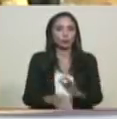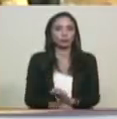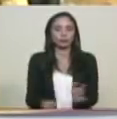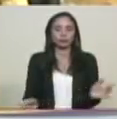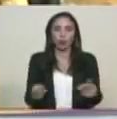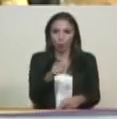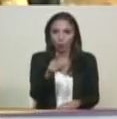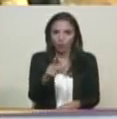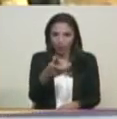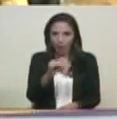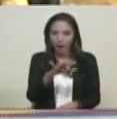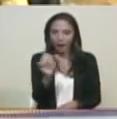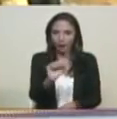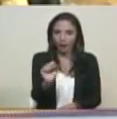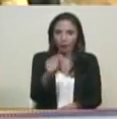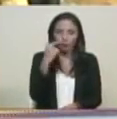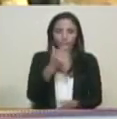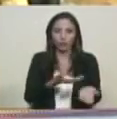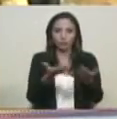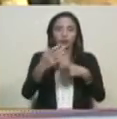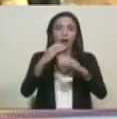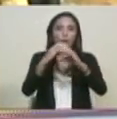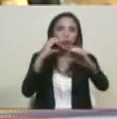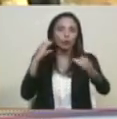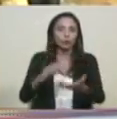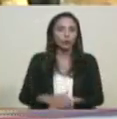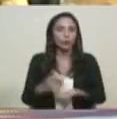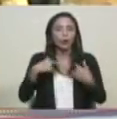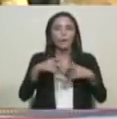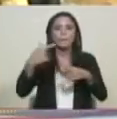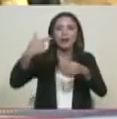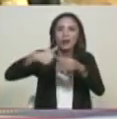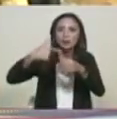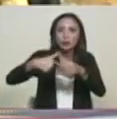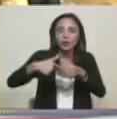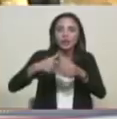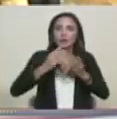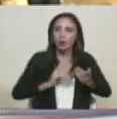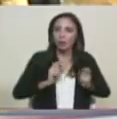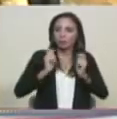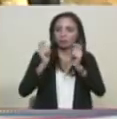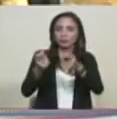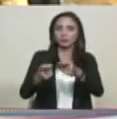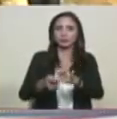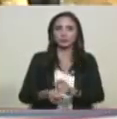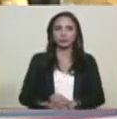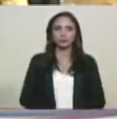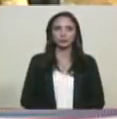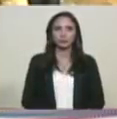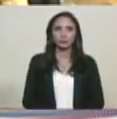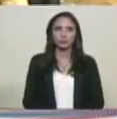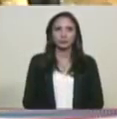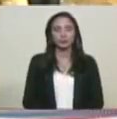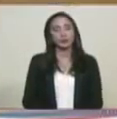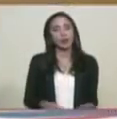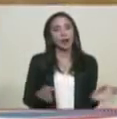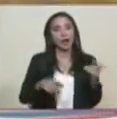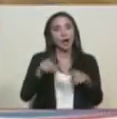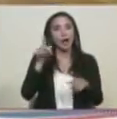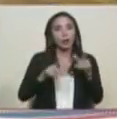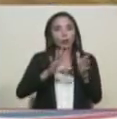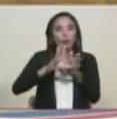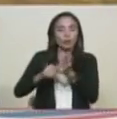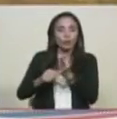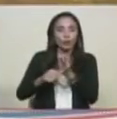carro, del autobús, del autobusete. El subsidio a usted. No el subsidio al que nos roba la